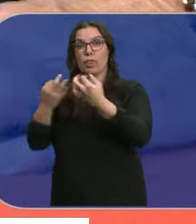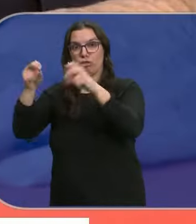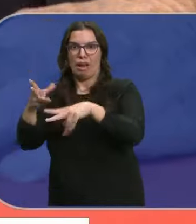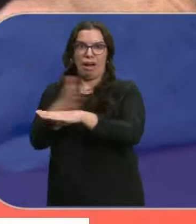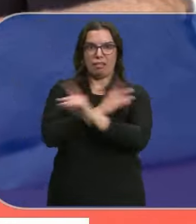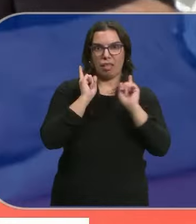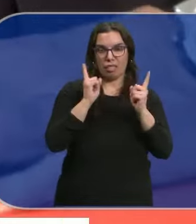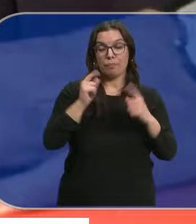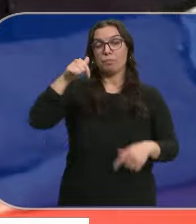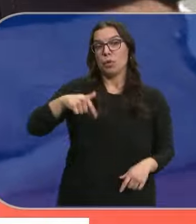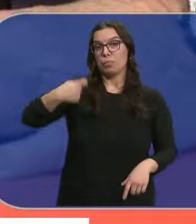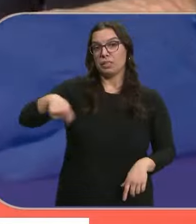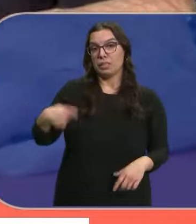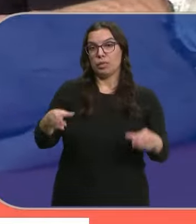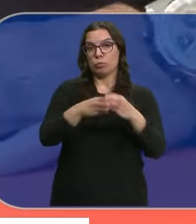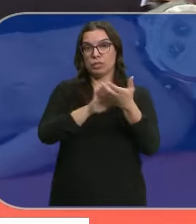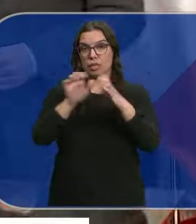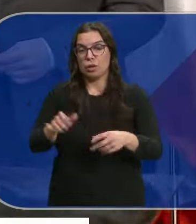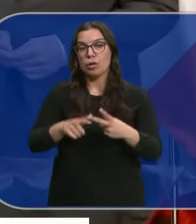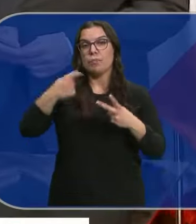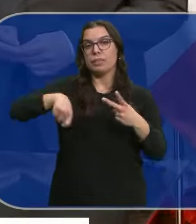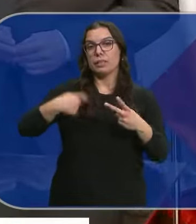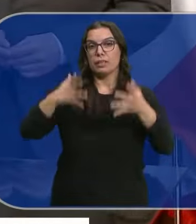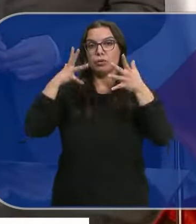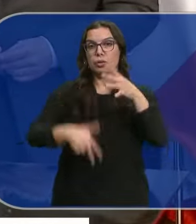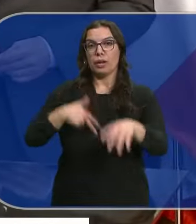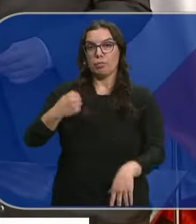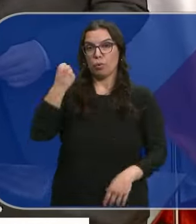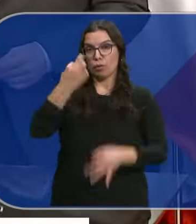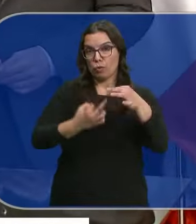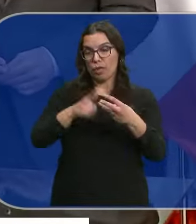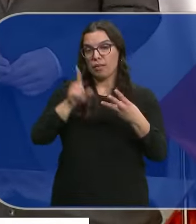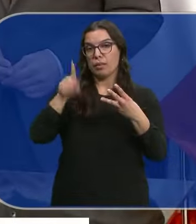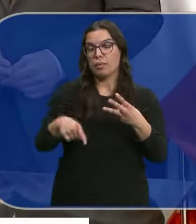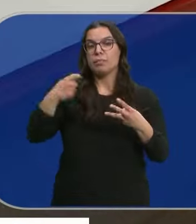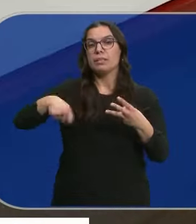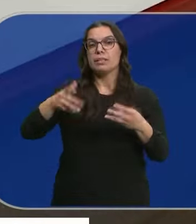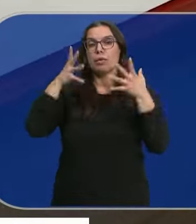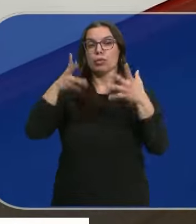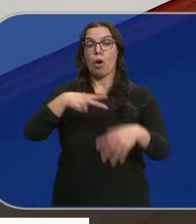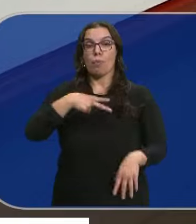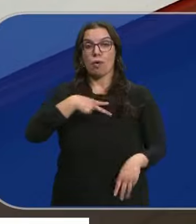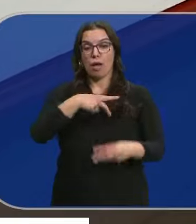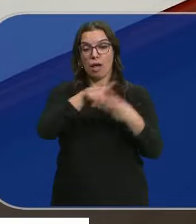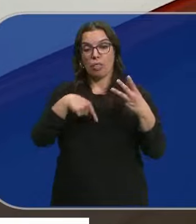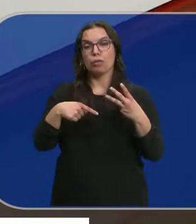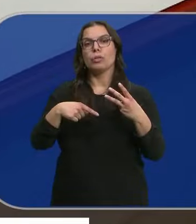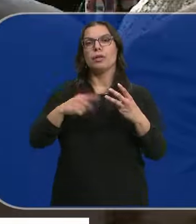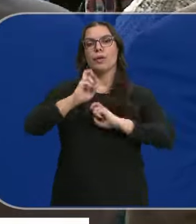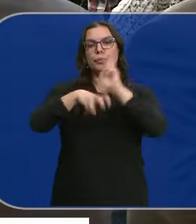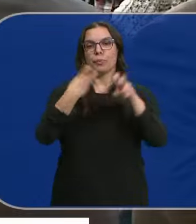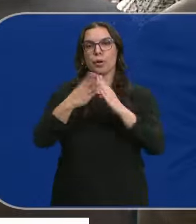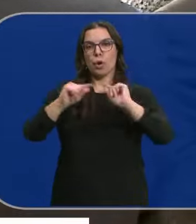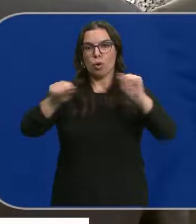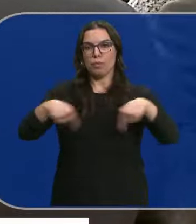vía judicial Hoy el presidente De la junta El del consejo General del poder judicial Y el del consejo De la abogacía De Castilla y León Han renovado Por cuatro años